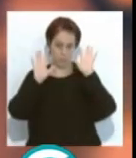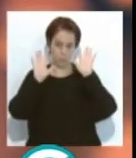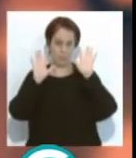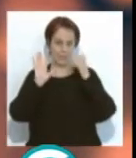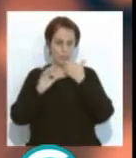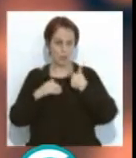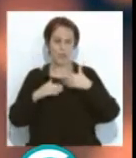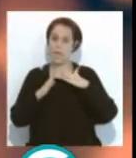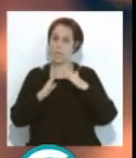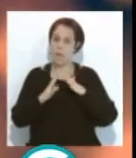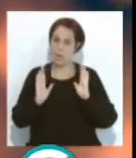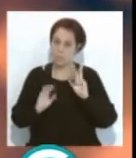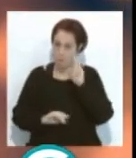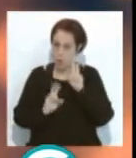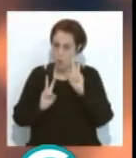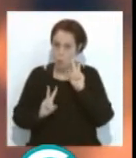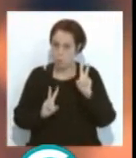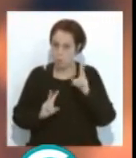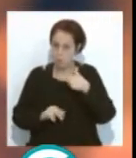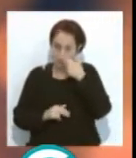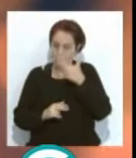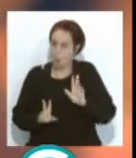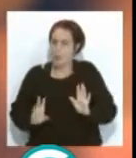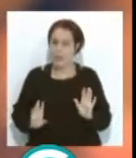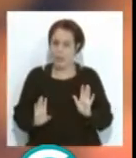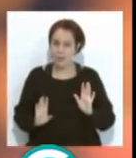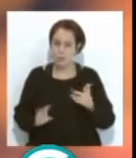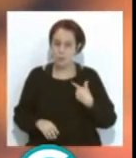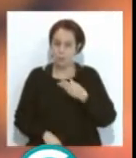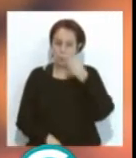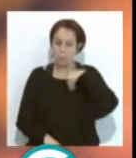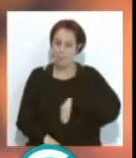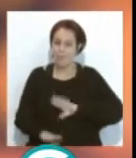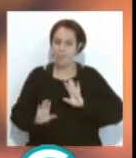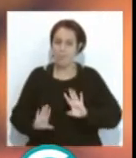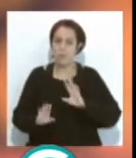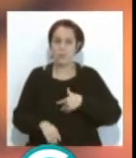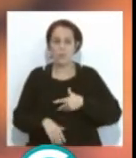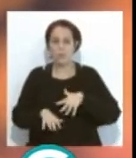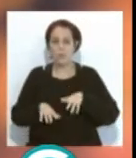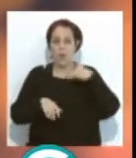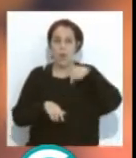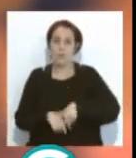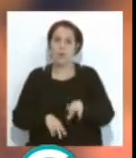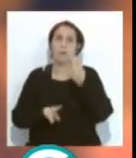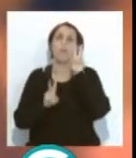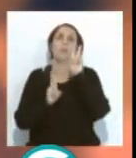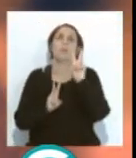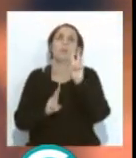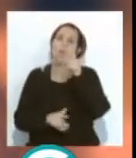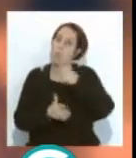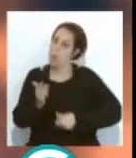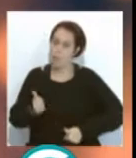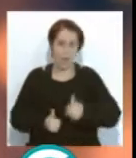si yo estoy en mi casa viéndolo, me lo importa. Me lo trago. Me lo trago, pero si yo tengo que estar en un foso, eso ya es más duro.